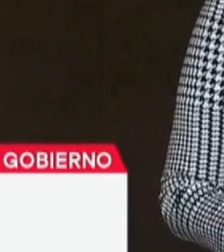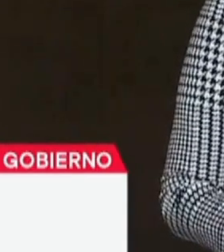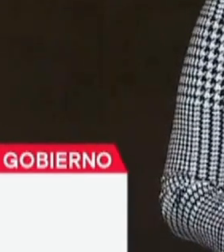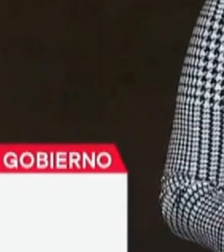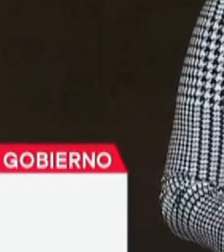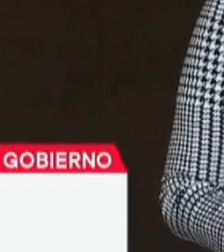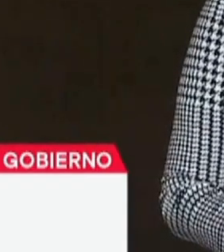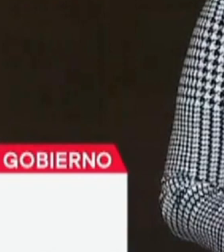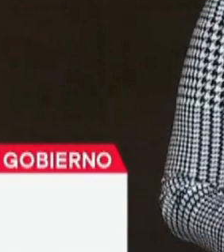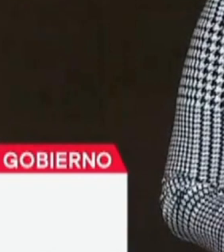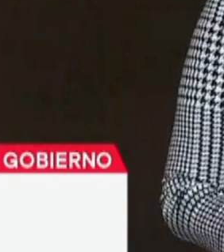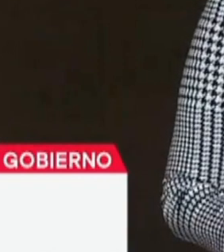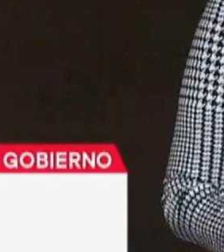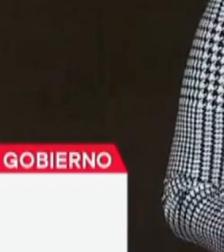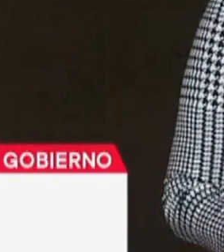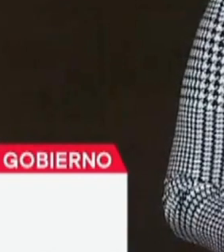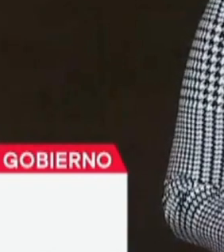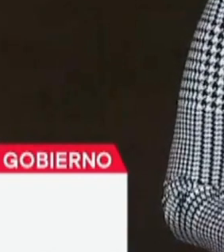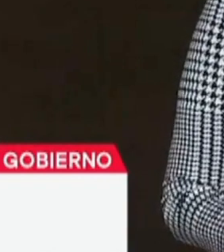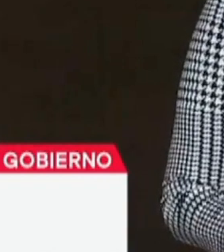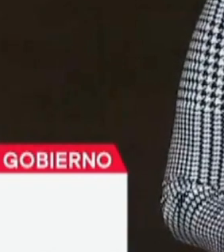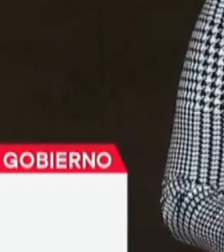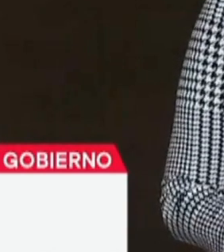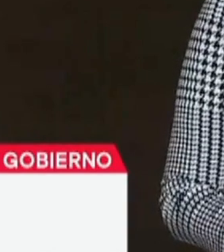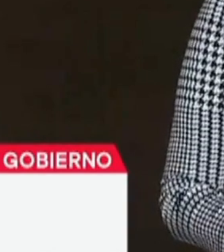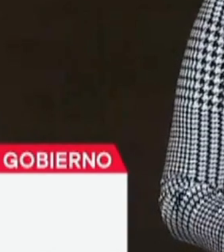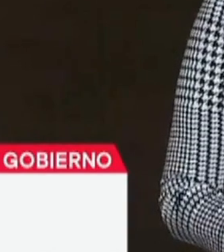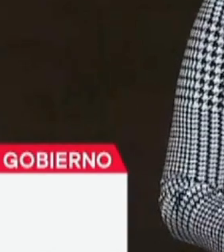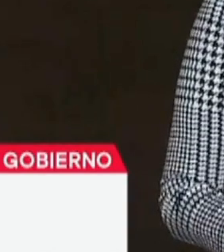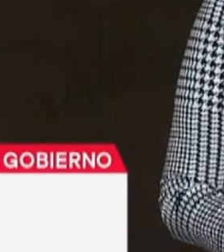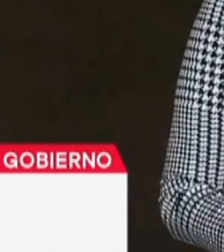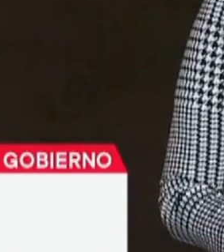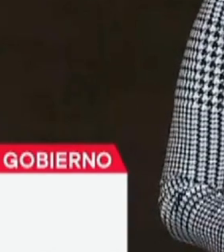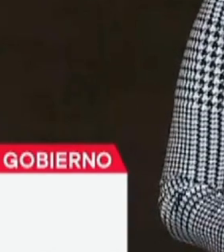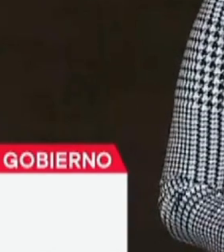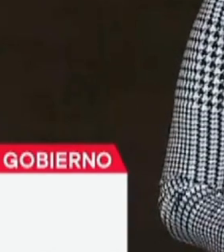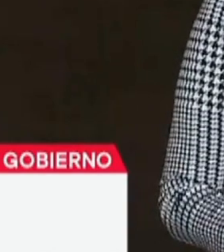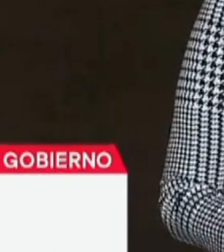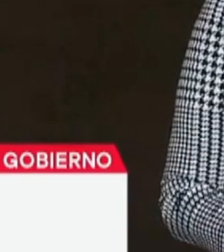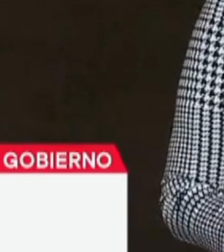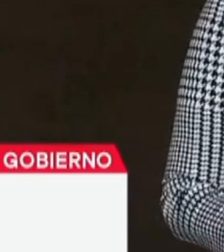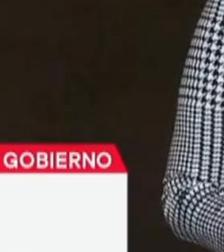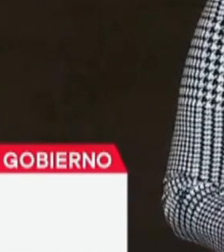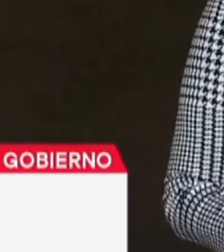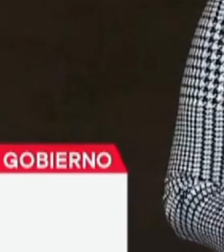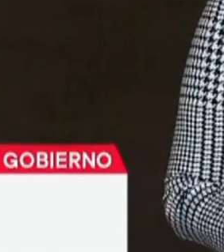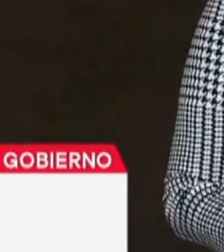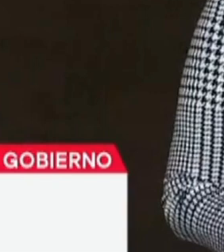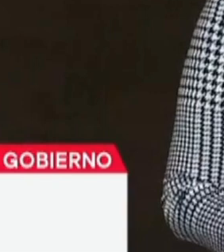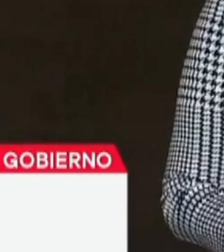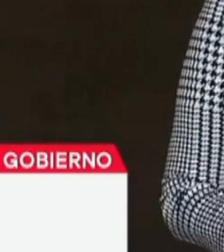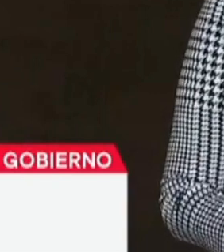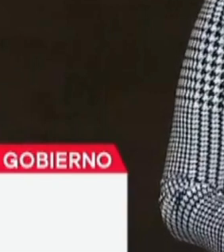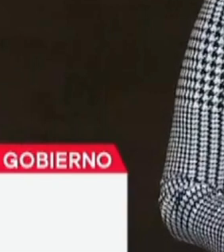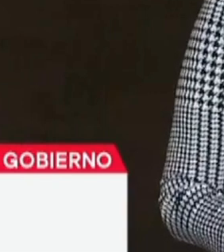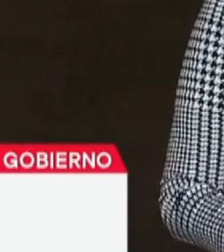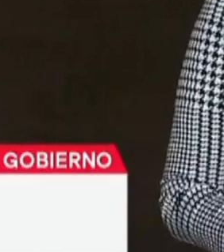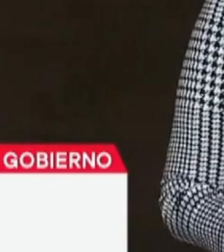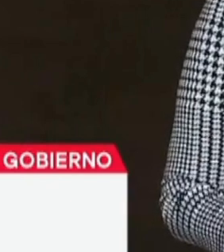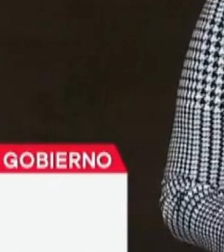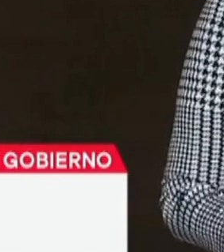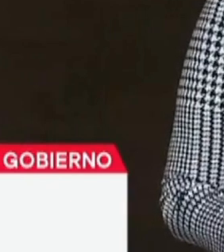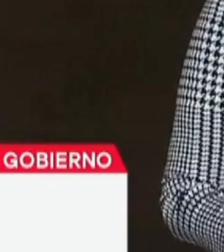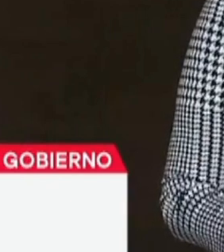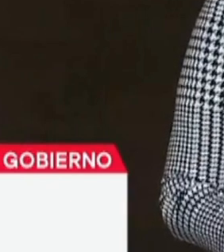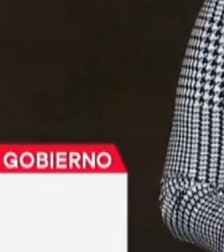a través de las alianzas como en esta, la Alianza del Pacífico, es tan importante para el desarrollo de nuestros pueblos. Creo que una mirada